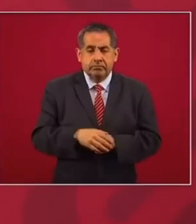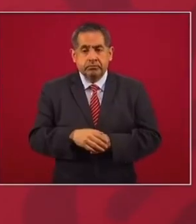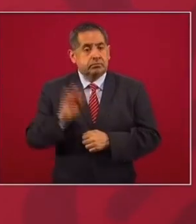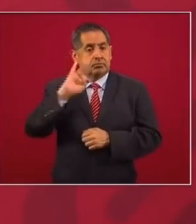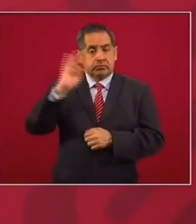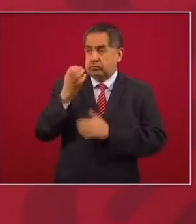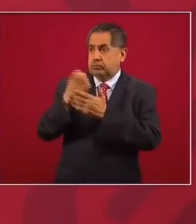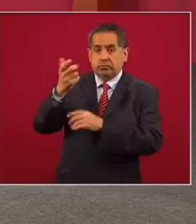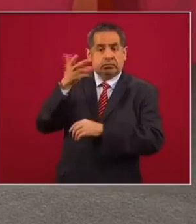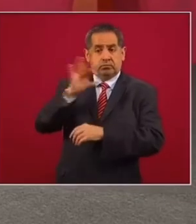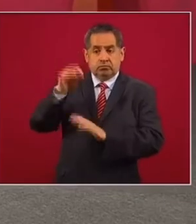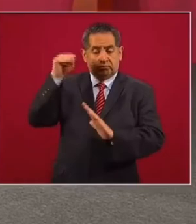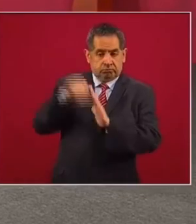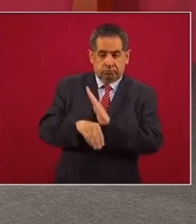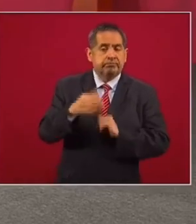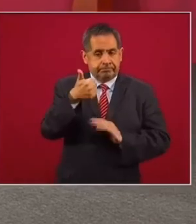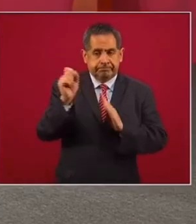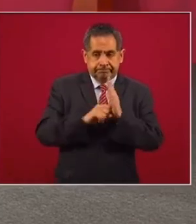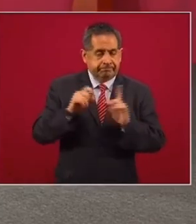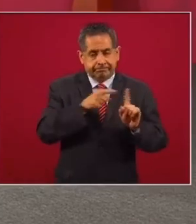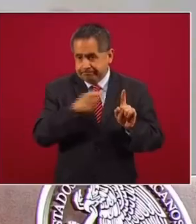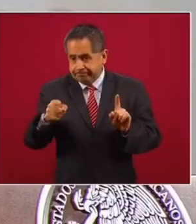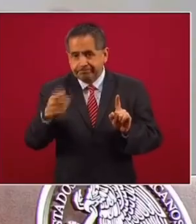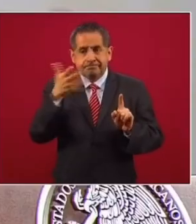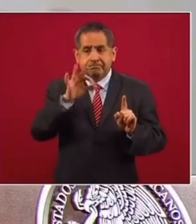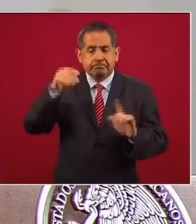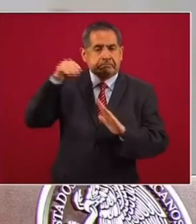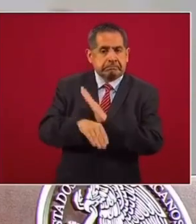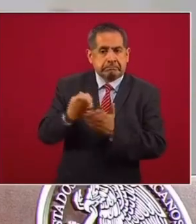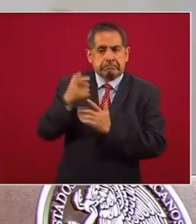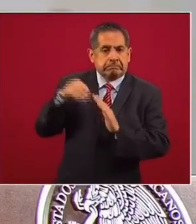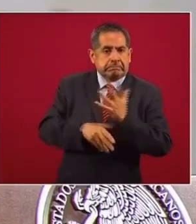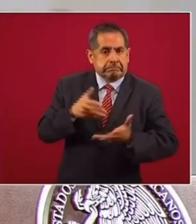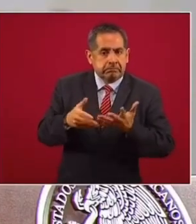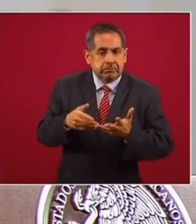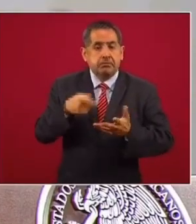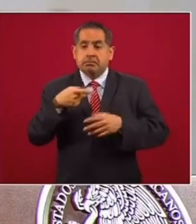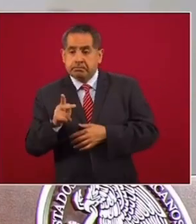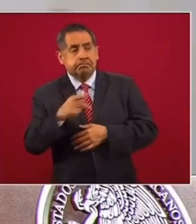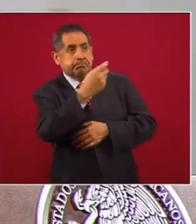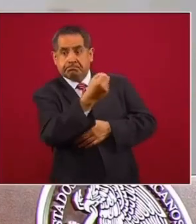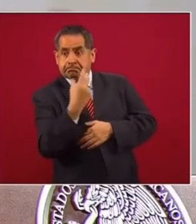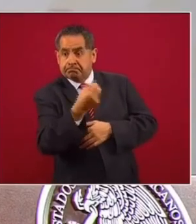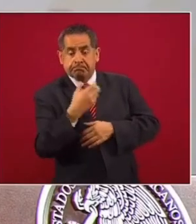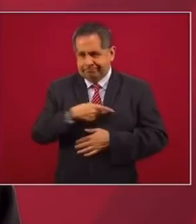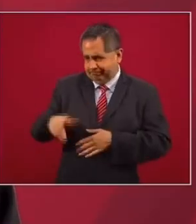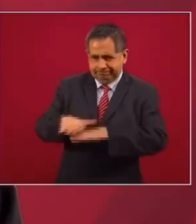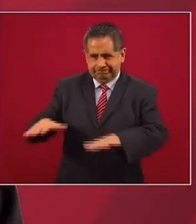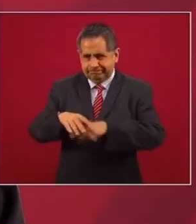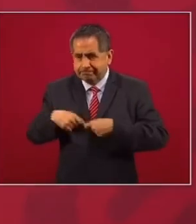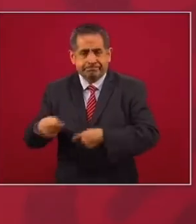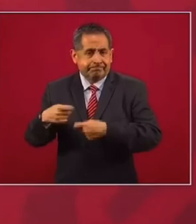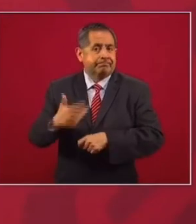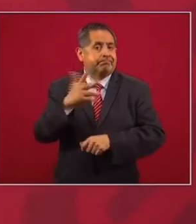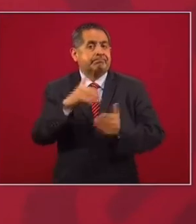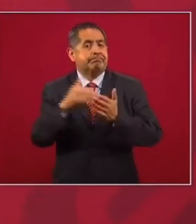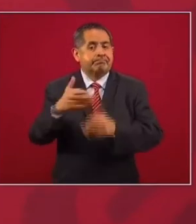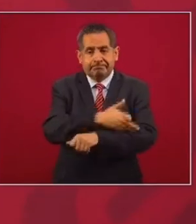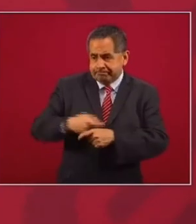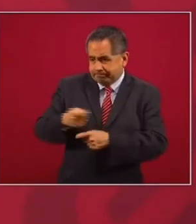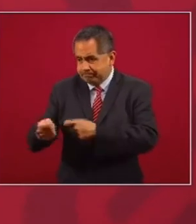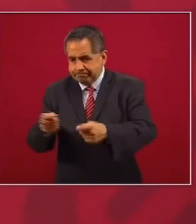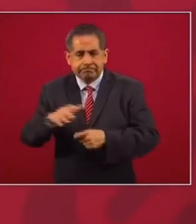puede caer la economía del 10% en el semestre, pero si tenemos un aumento en las remesas del 10%, va a 10 millones de familias